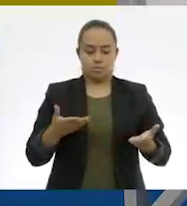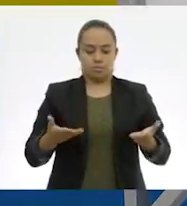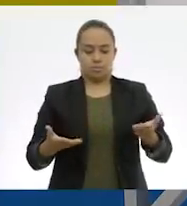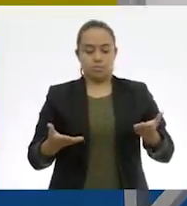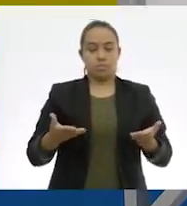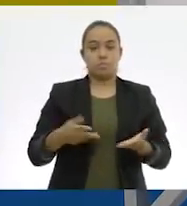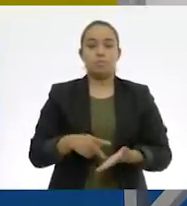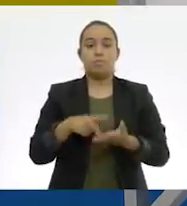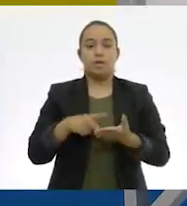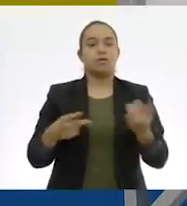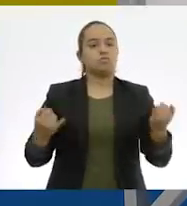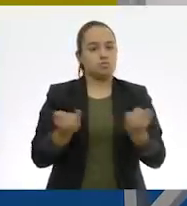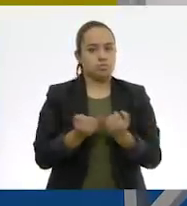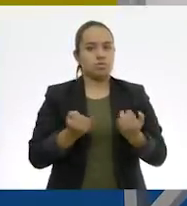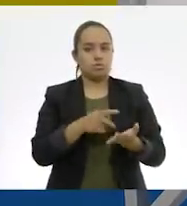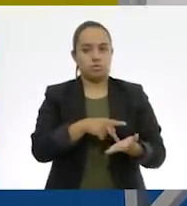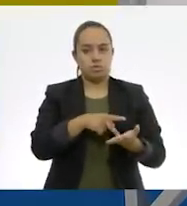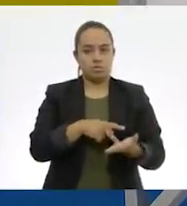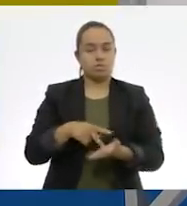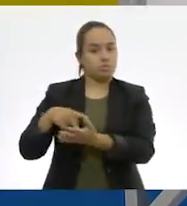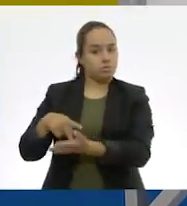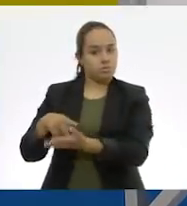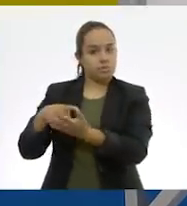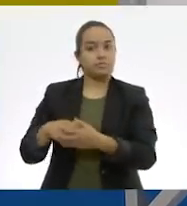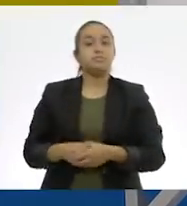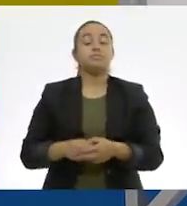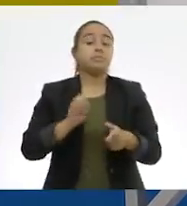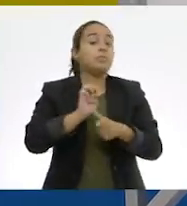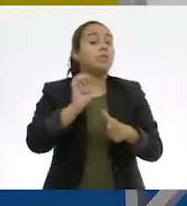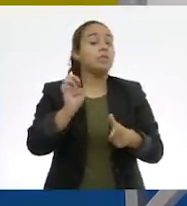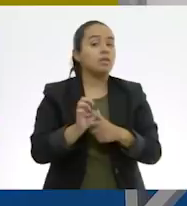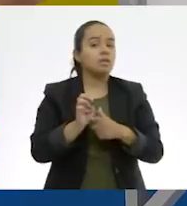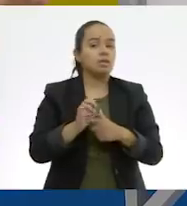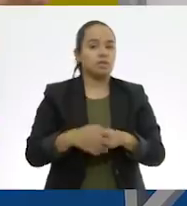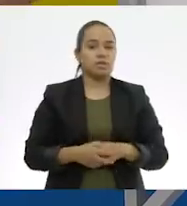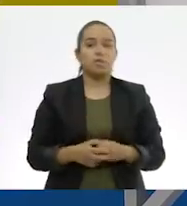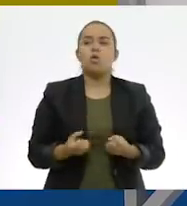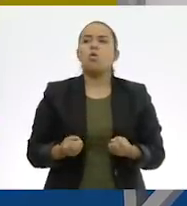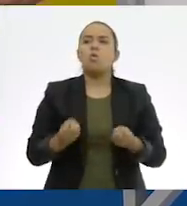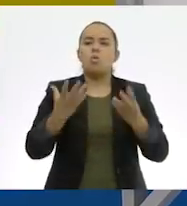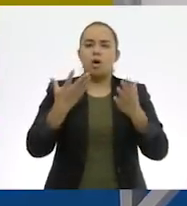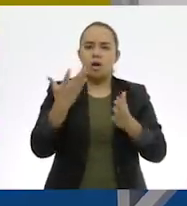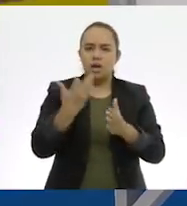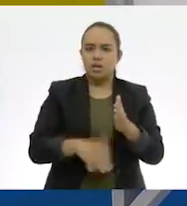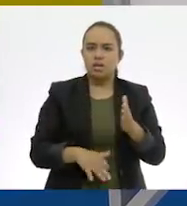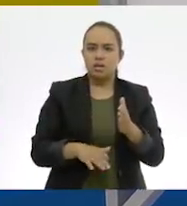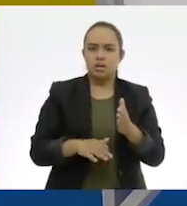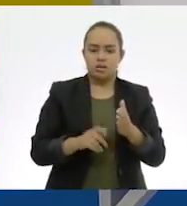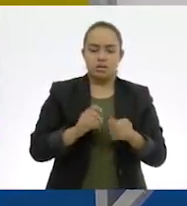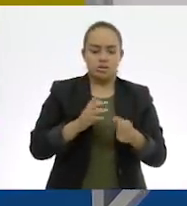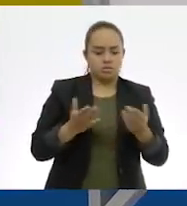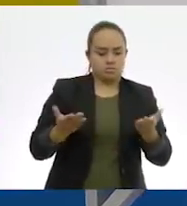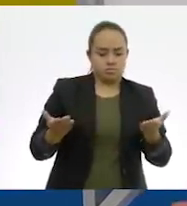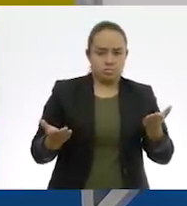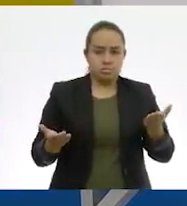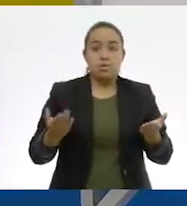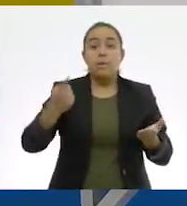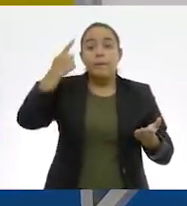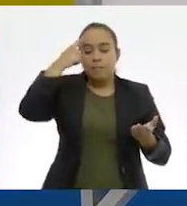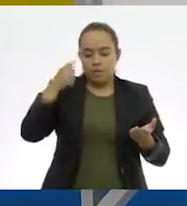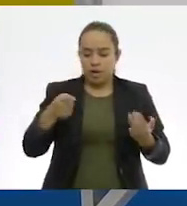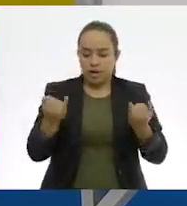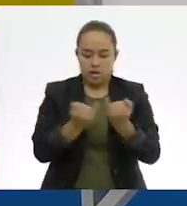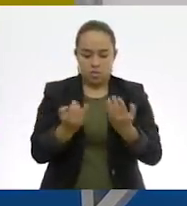en ambos lados. Entonces tenemos que ver cuánto nos hace falta en un lado de la balanza para